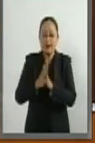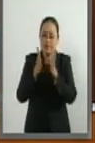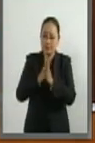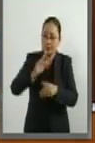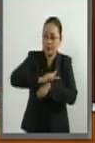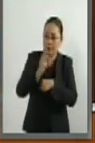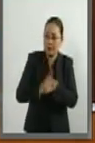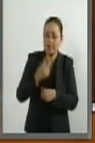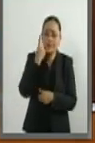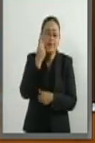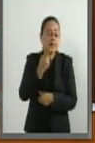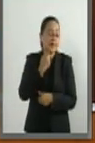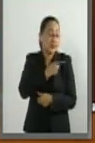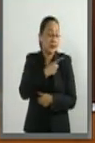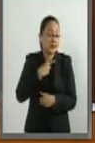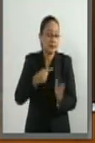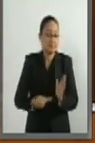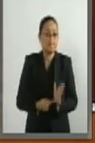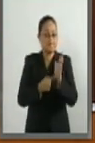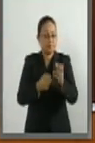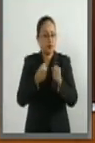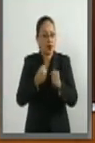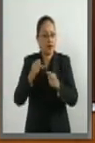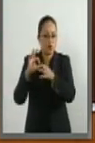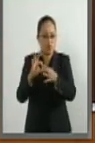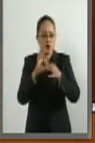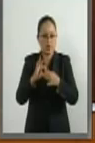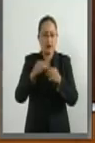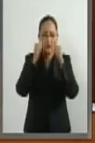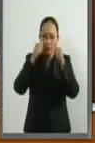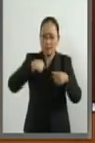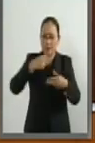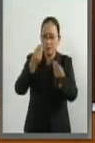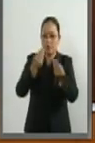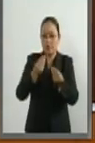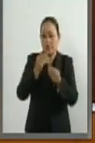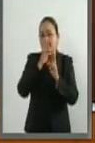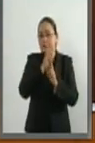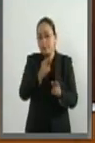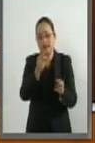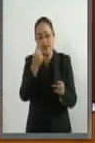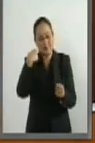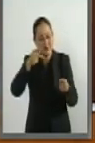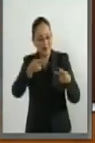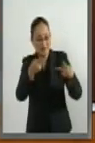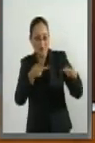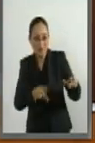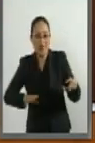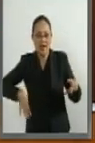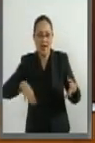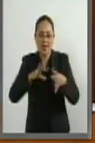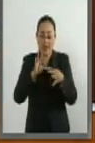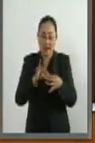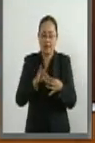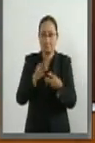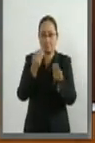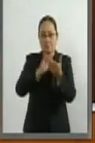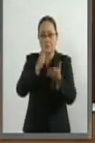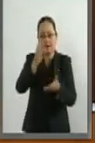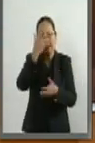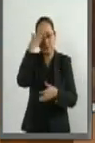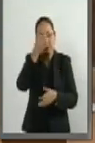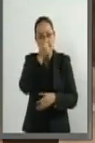escucharse con fuerza y debe escucharse unida. Por su atención y respuesta a las preguntas, muchas gracias, señor